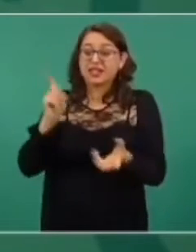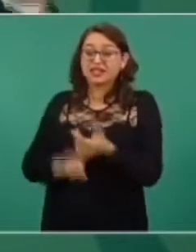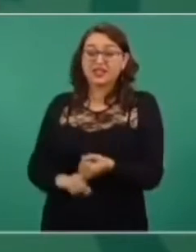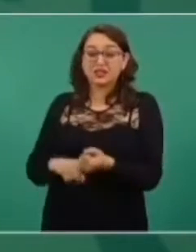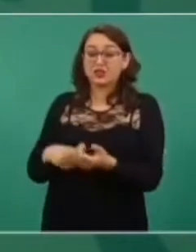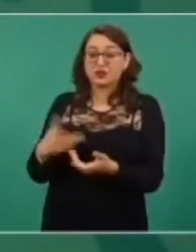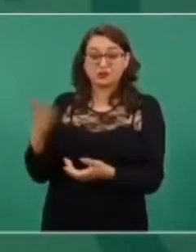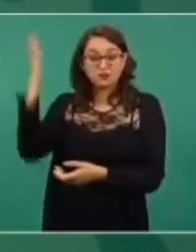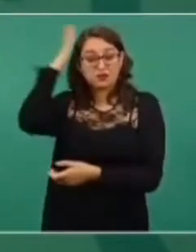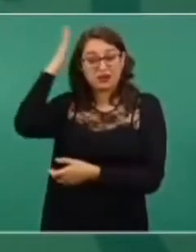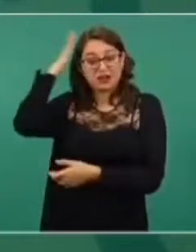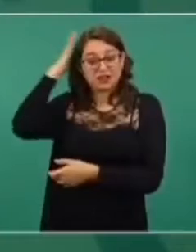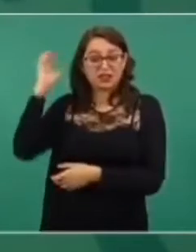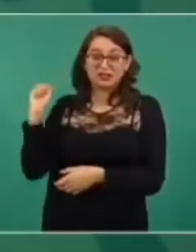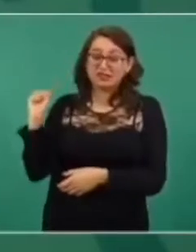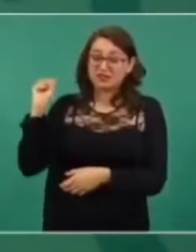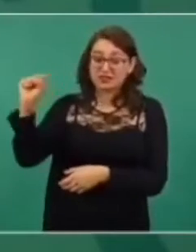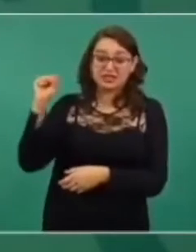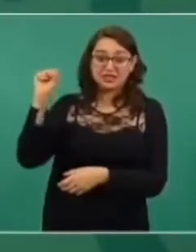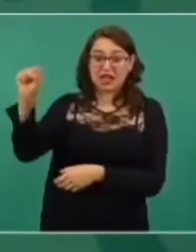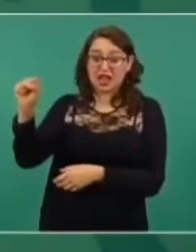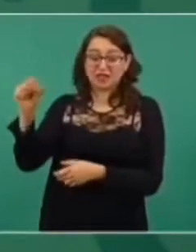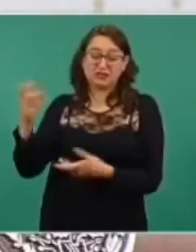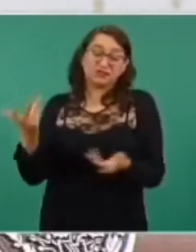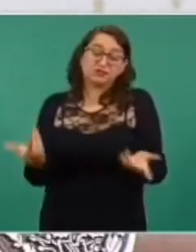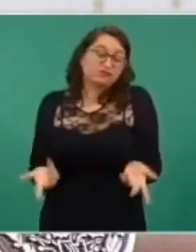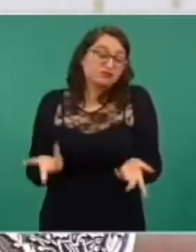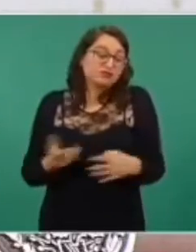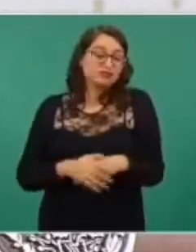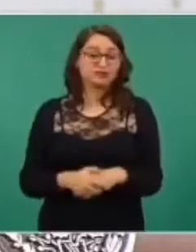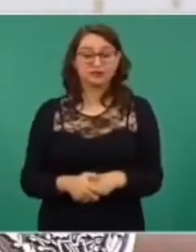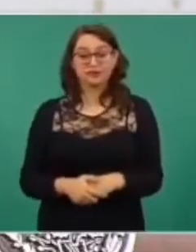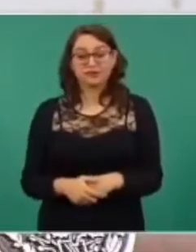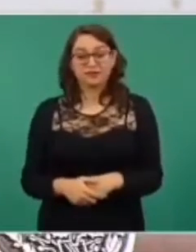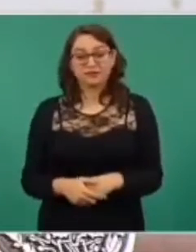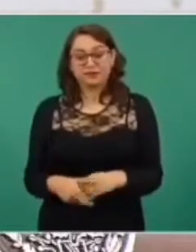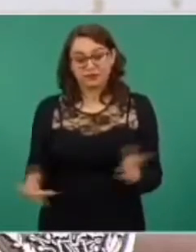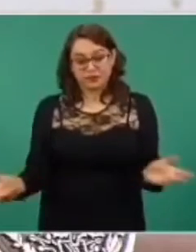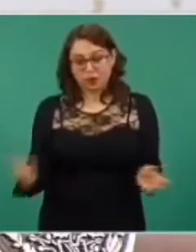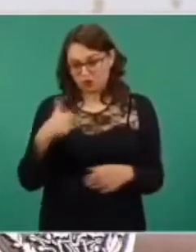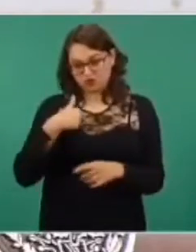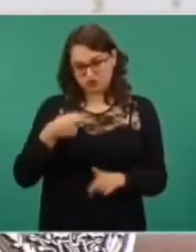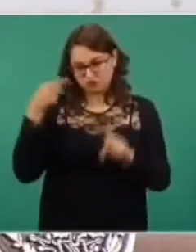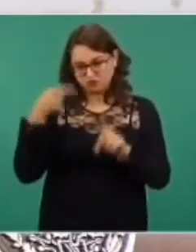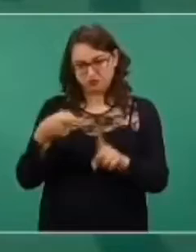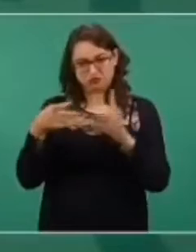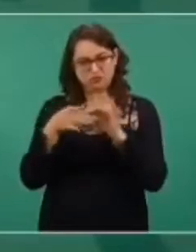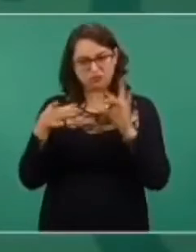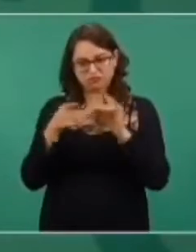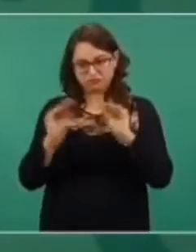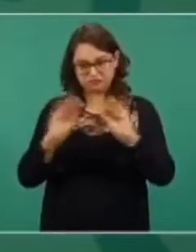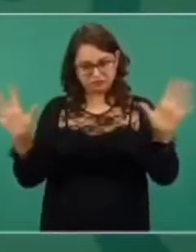con los líderes, ya ven que a mí no me gusta andarme por las ramas, que